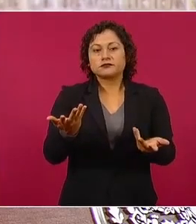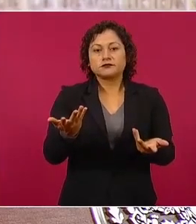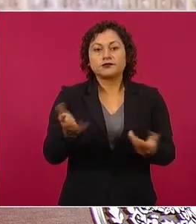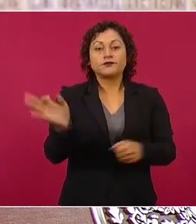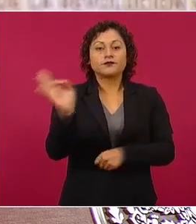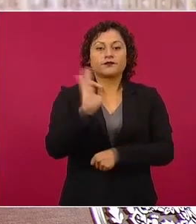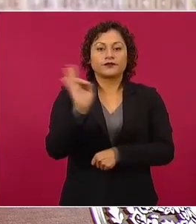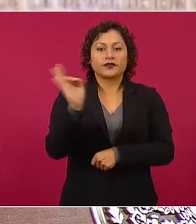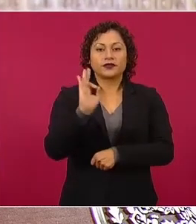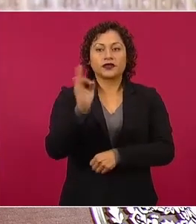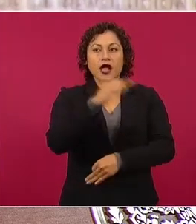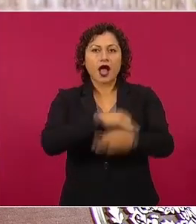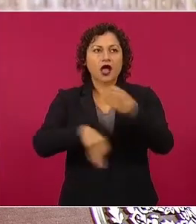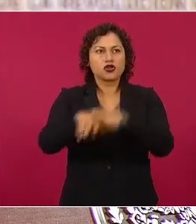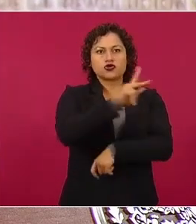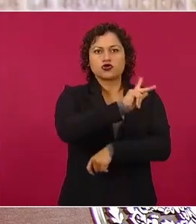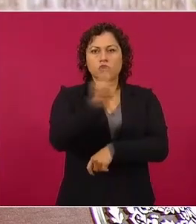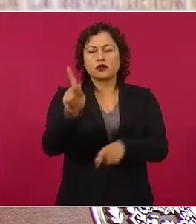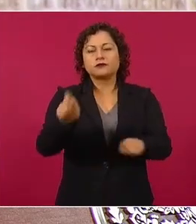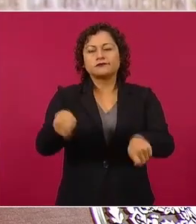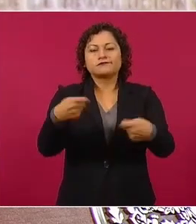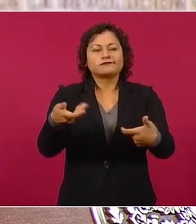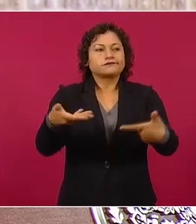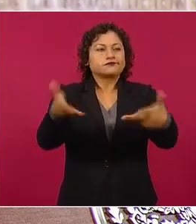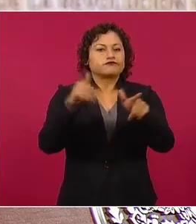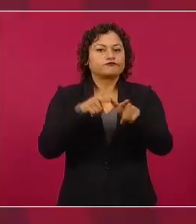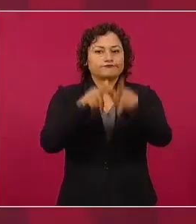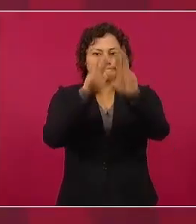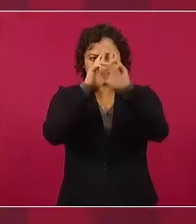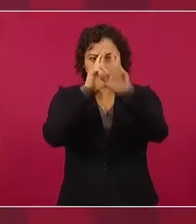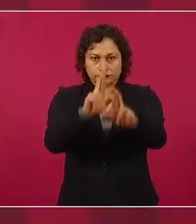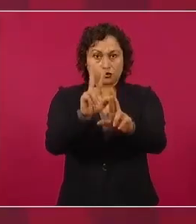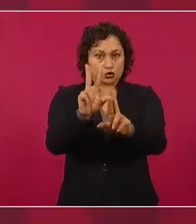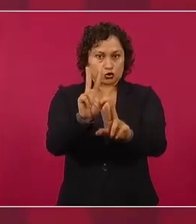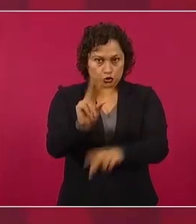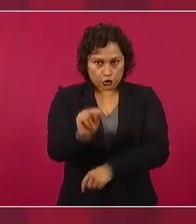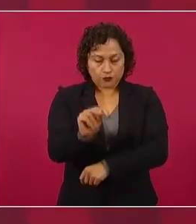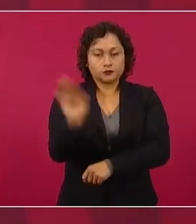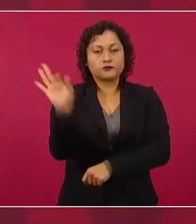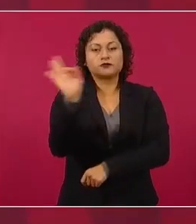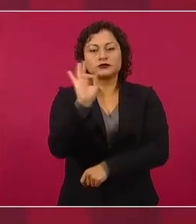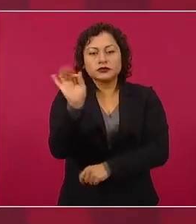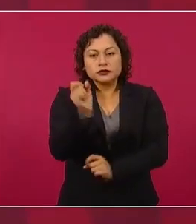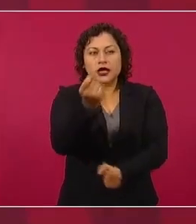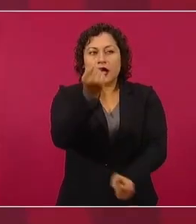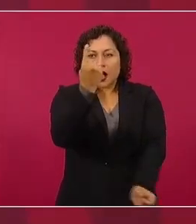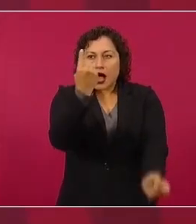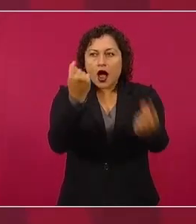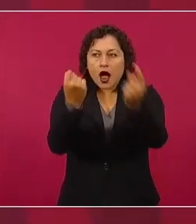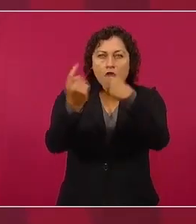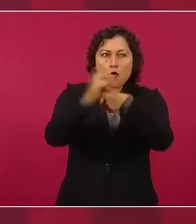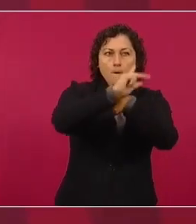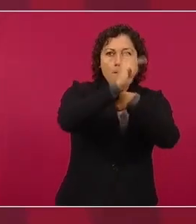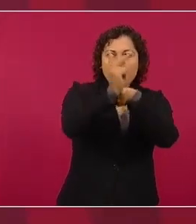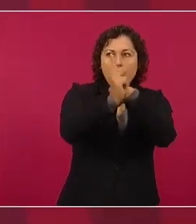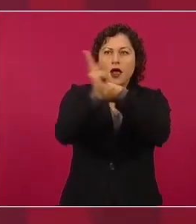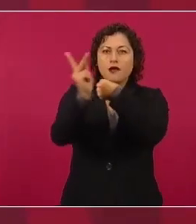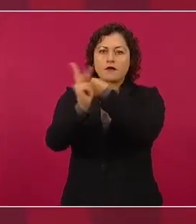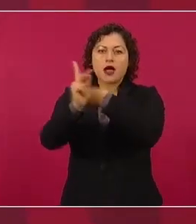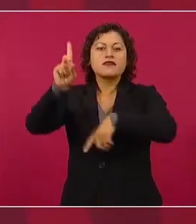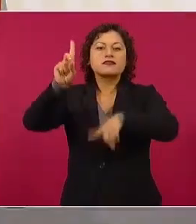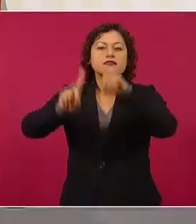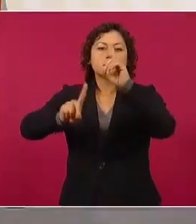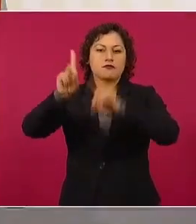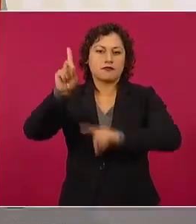a tabla rasa, sino que cada país, de acuerdo a su